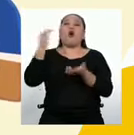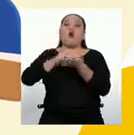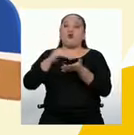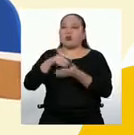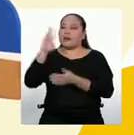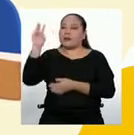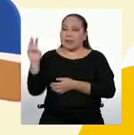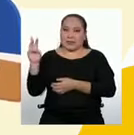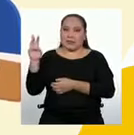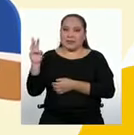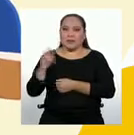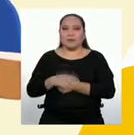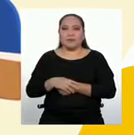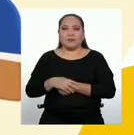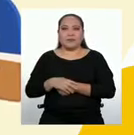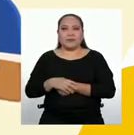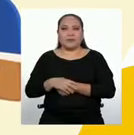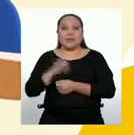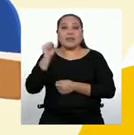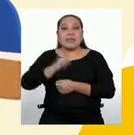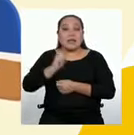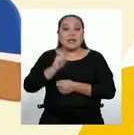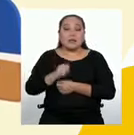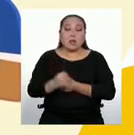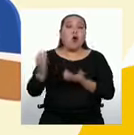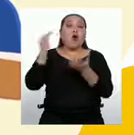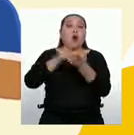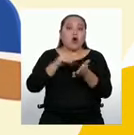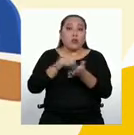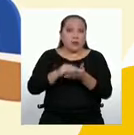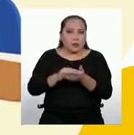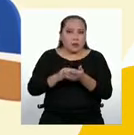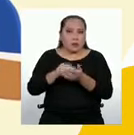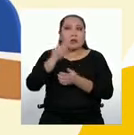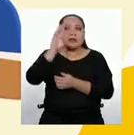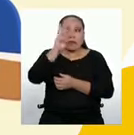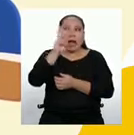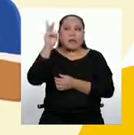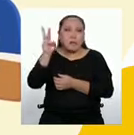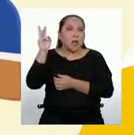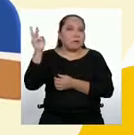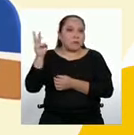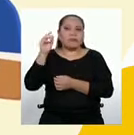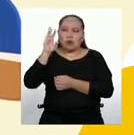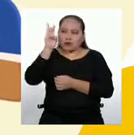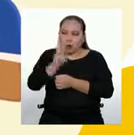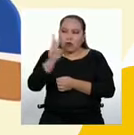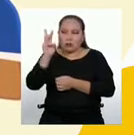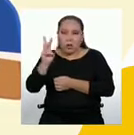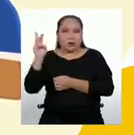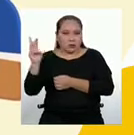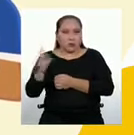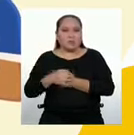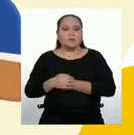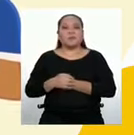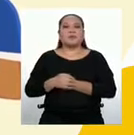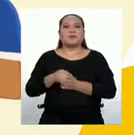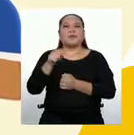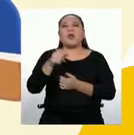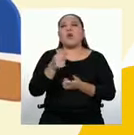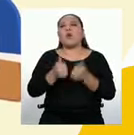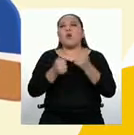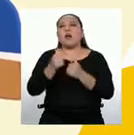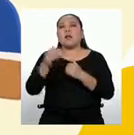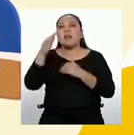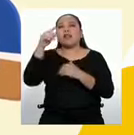6. Sí. Si aparece dos veces, dos veces lo escribimos. Paso número 2. ¿Qué valor se